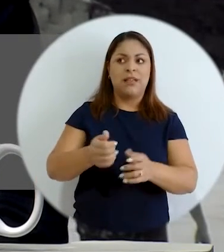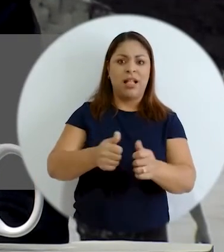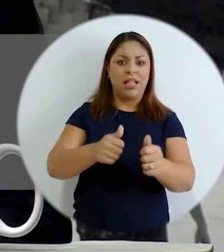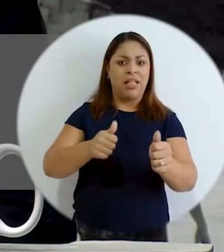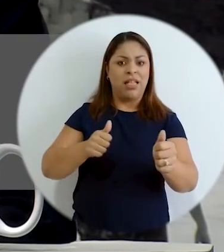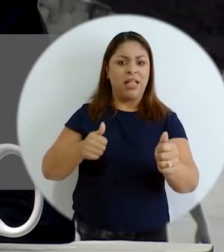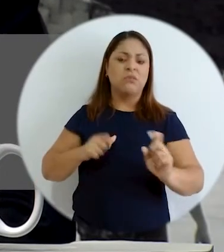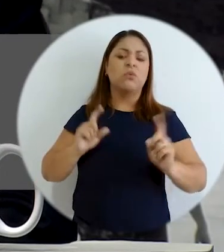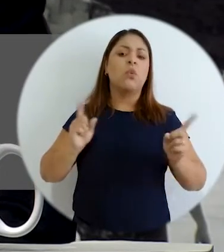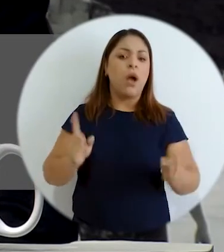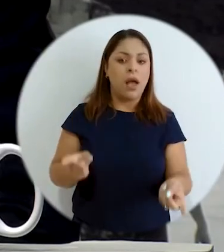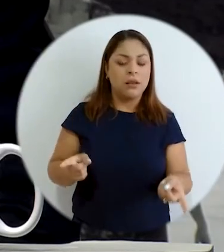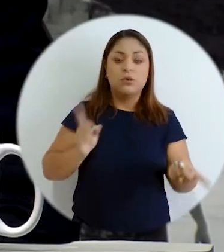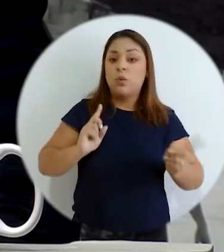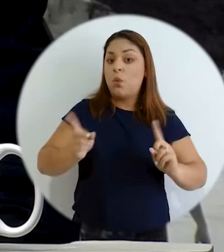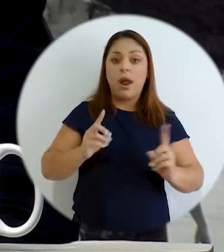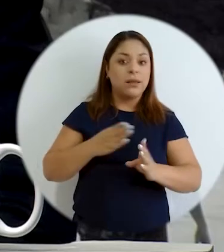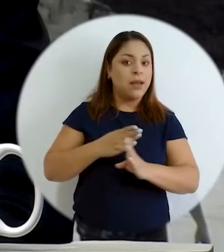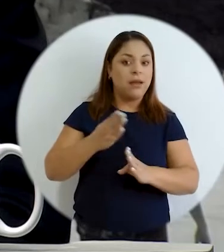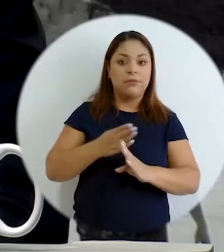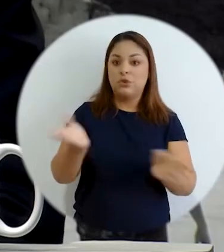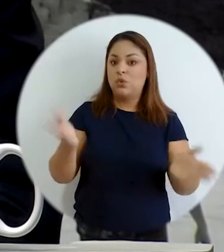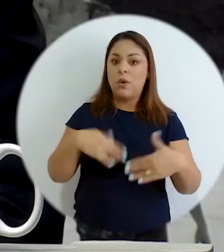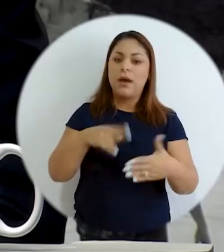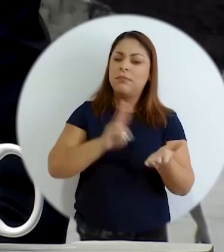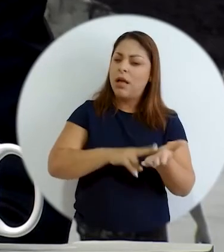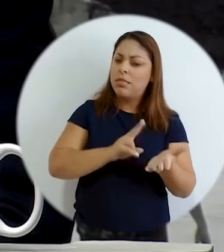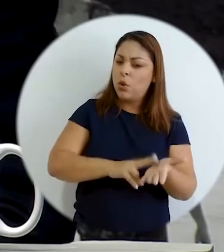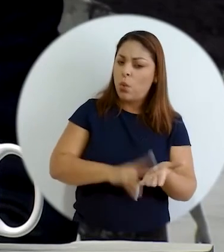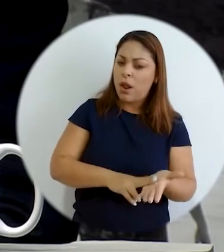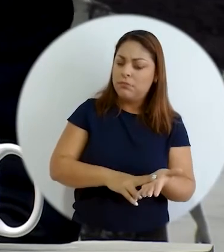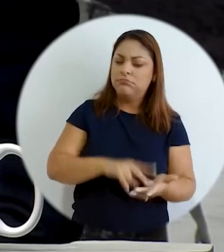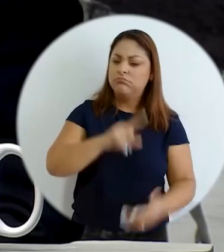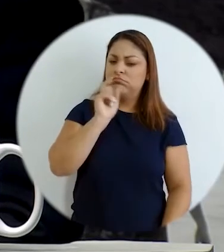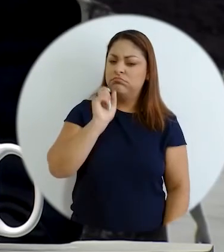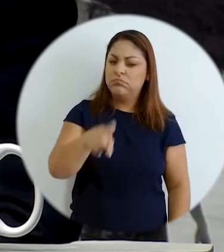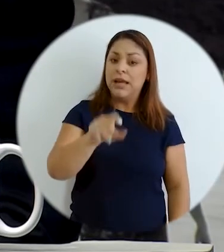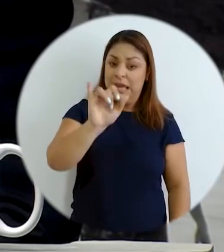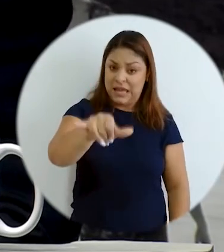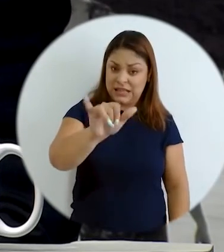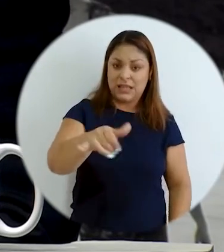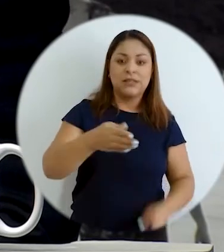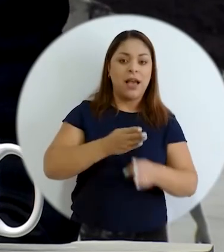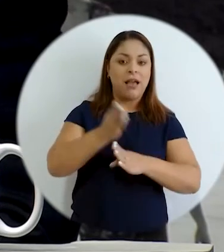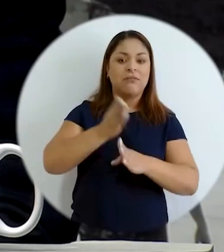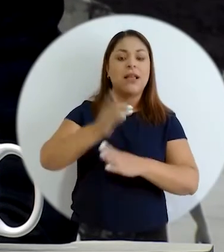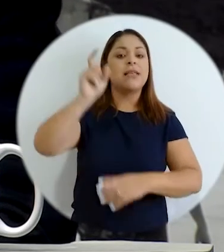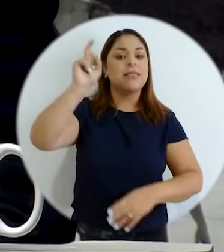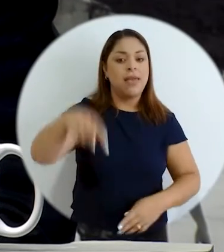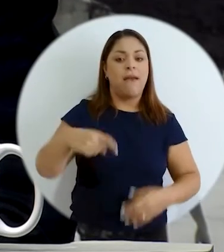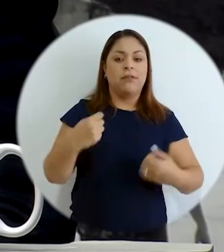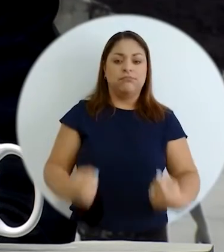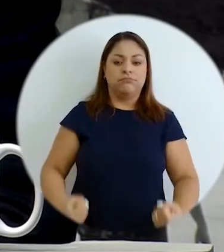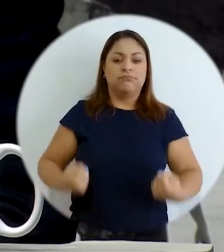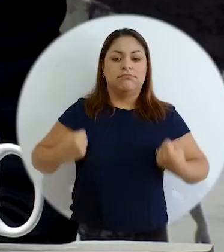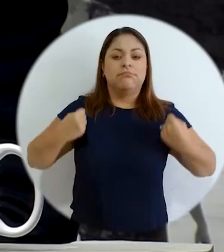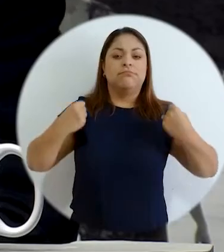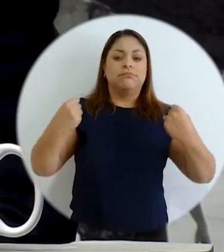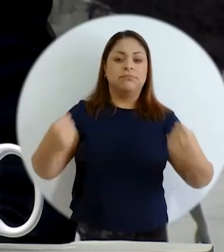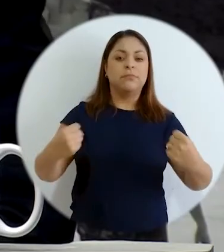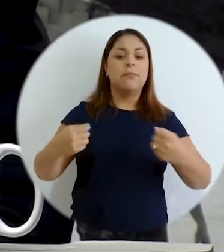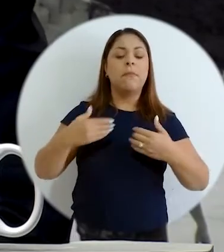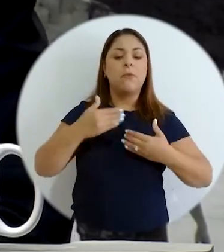se están quedando atrás cuáles carreras no tienen matrícula entonces esas carreras hay que fortalecerlas con procesos